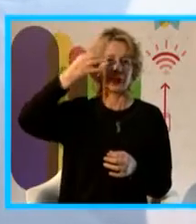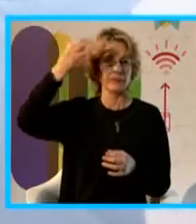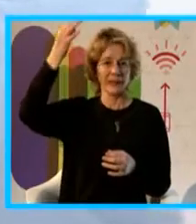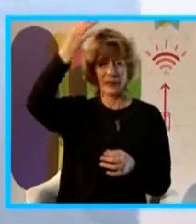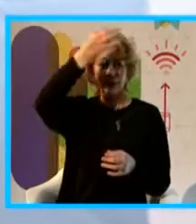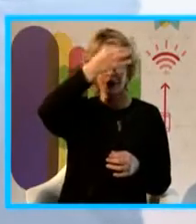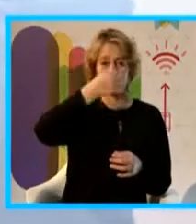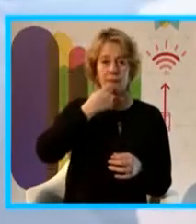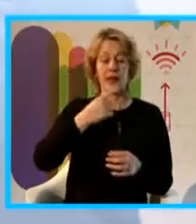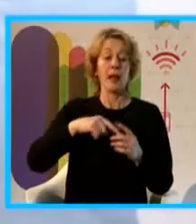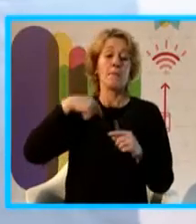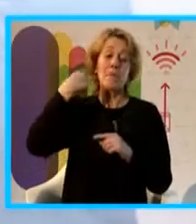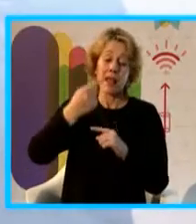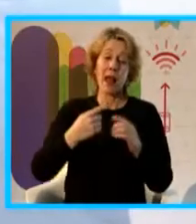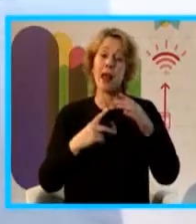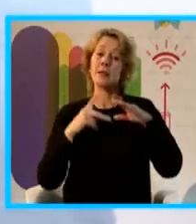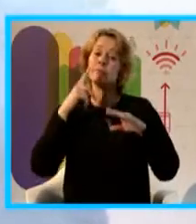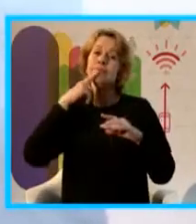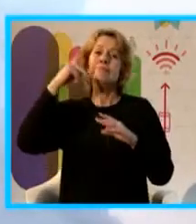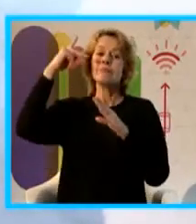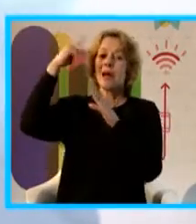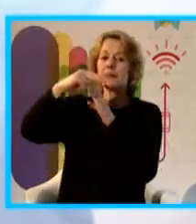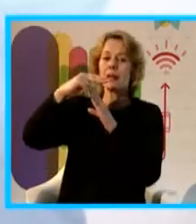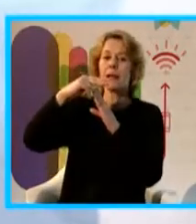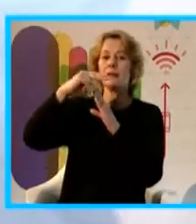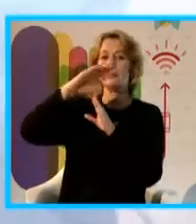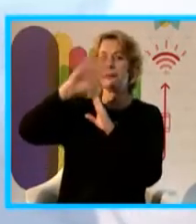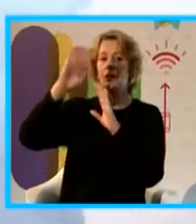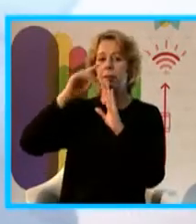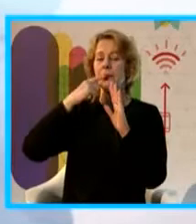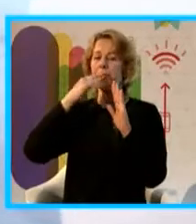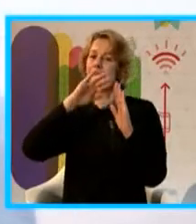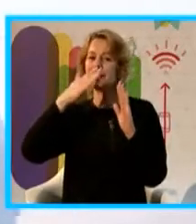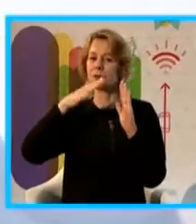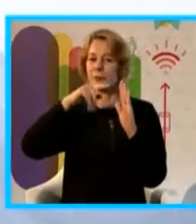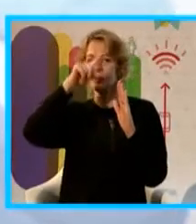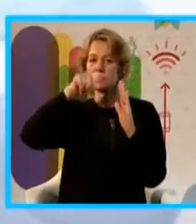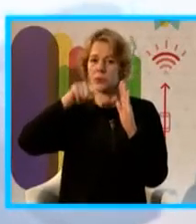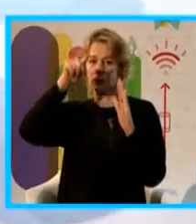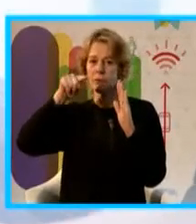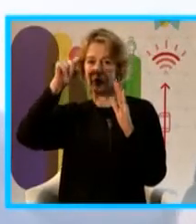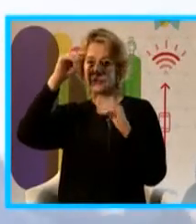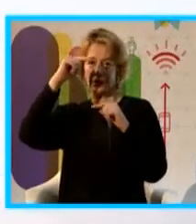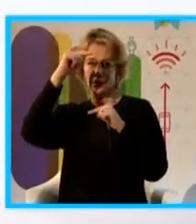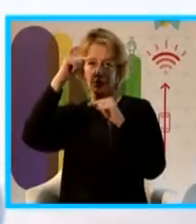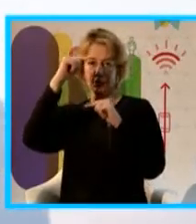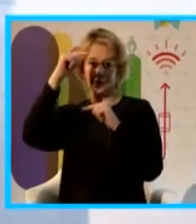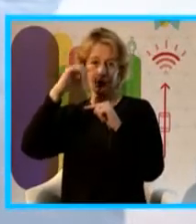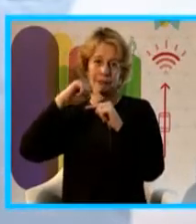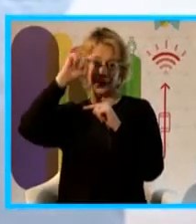mañana esperado con una predicción es de un índice ultravioleta tal.